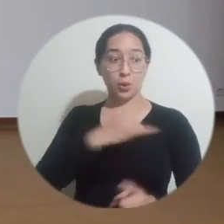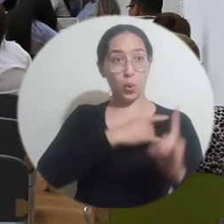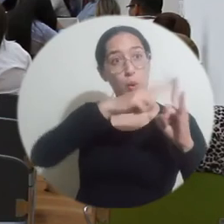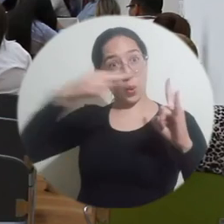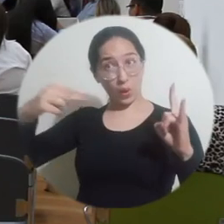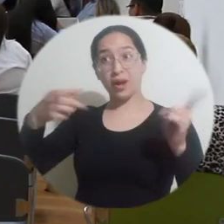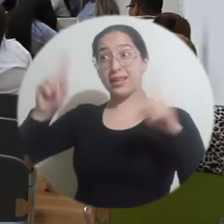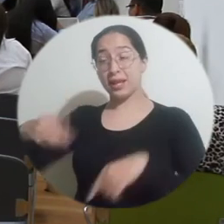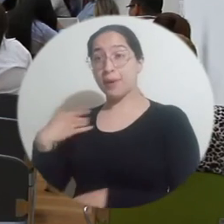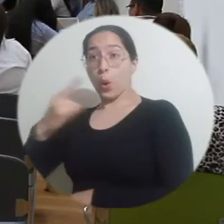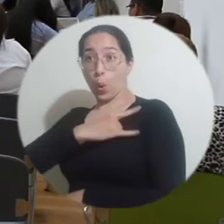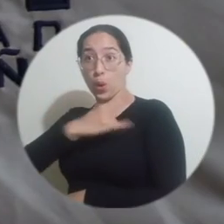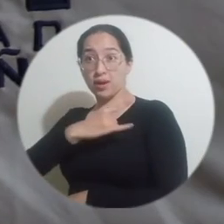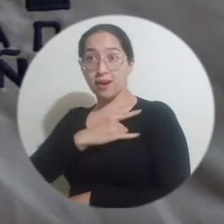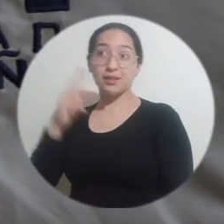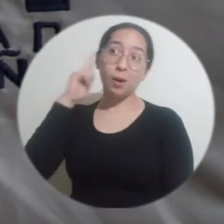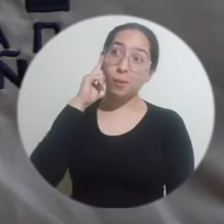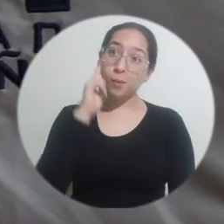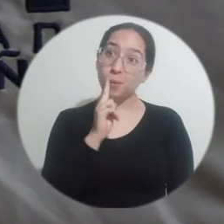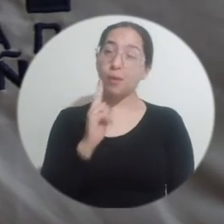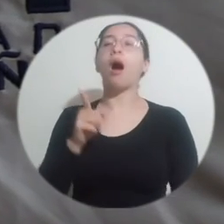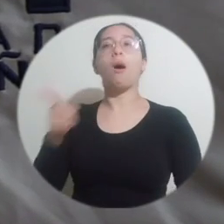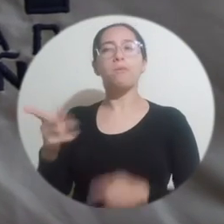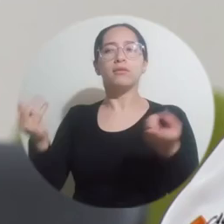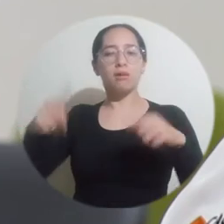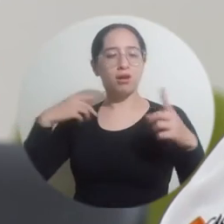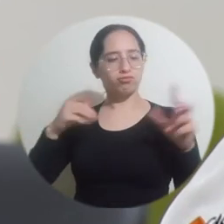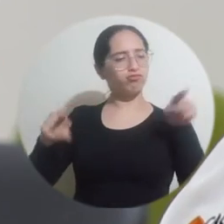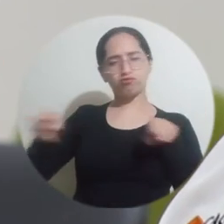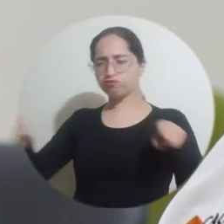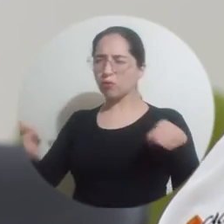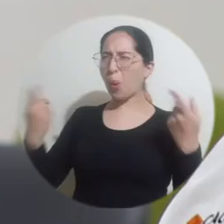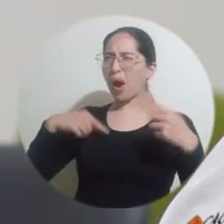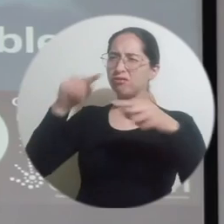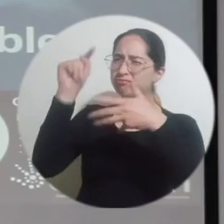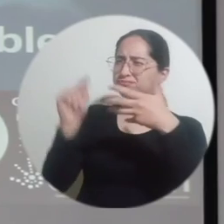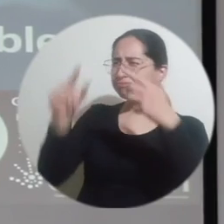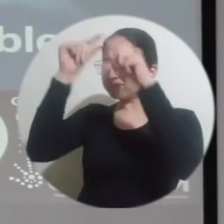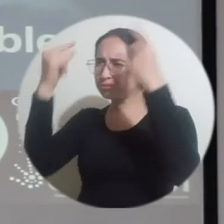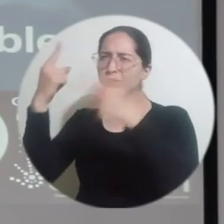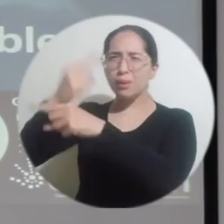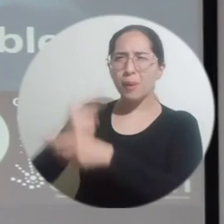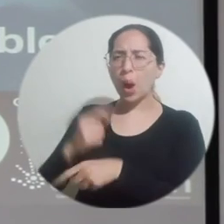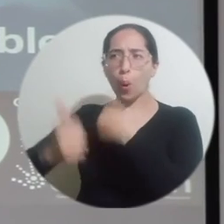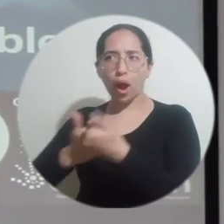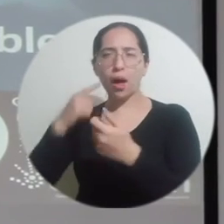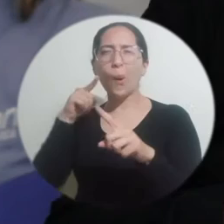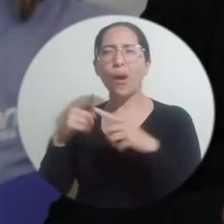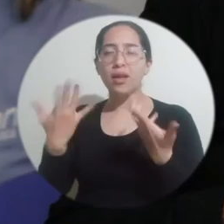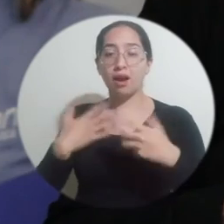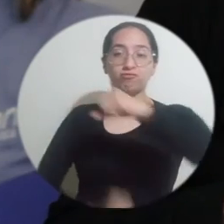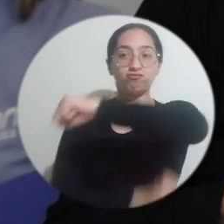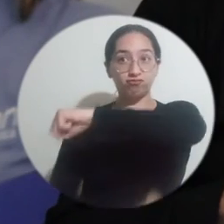Universidad del Magdalena y realizada en la Universidad Antonio Nariño, también se presentaron las metas que deberá cumplir esta tercera mesa del